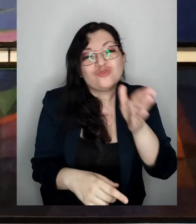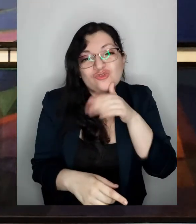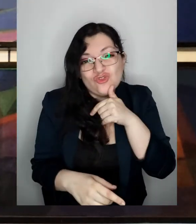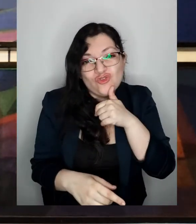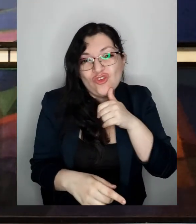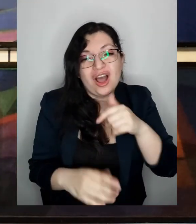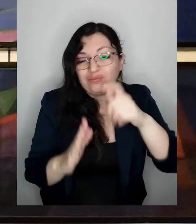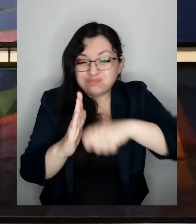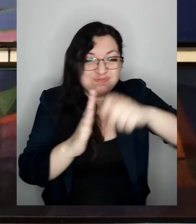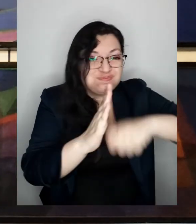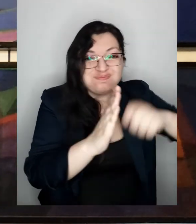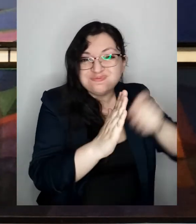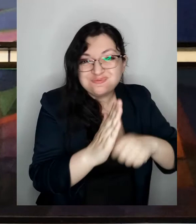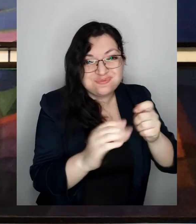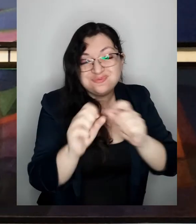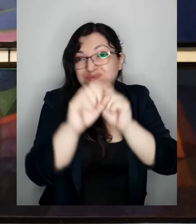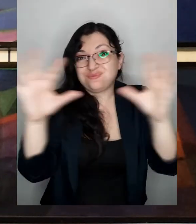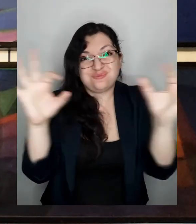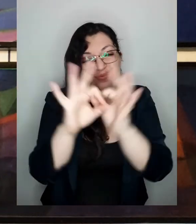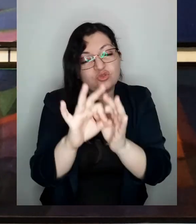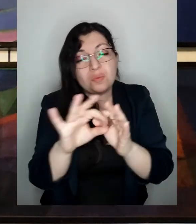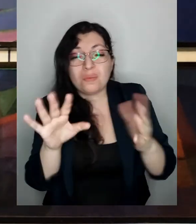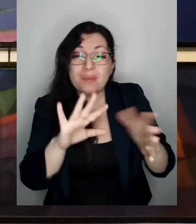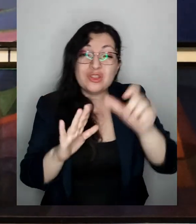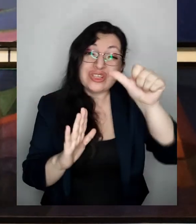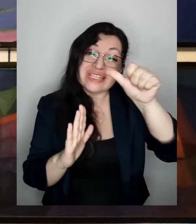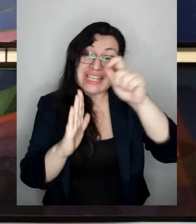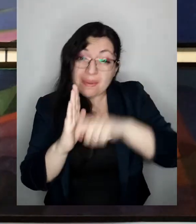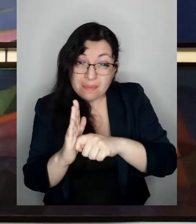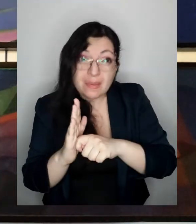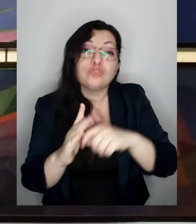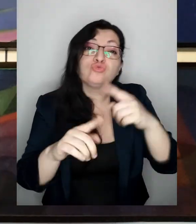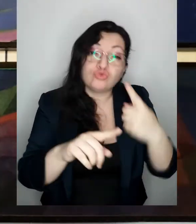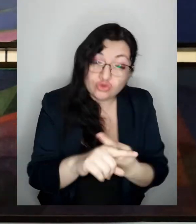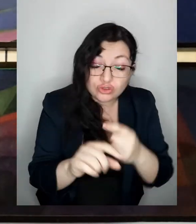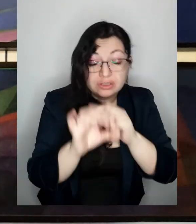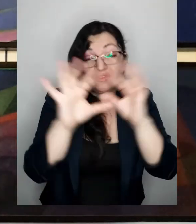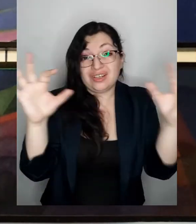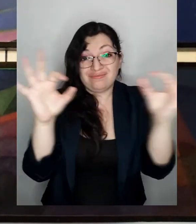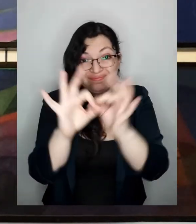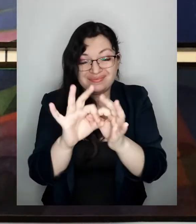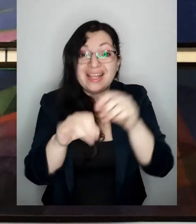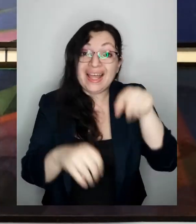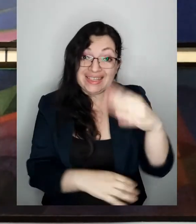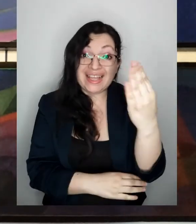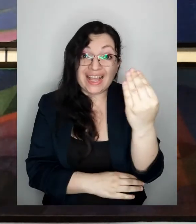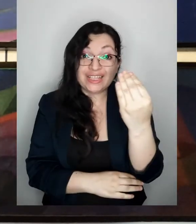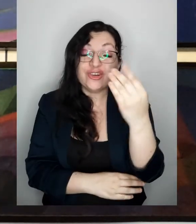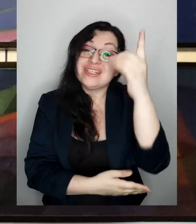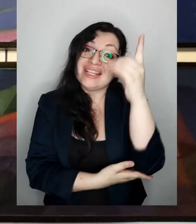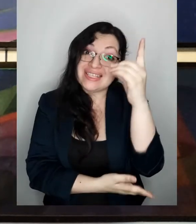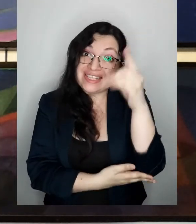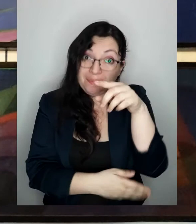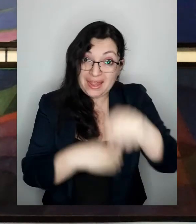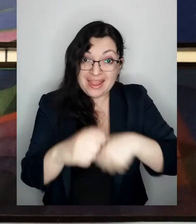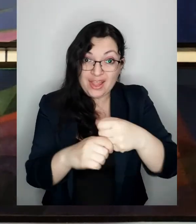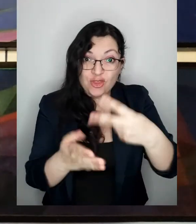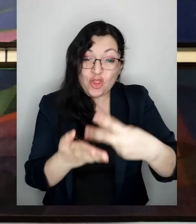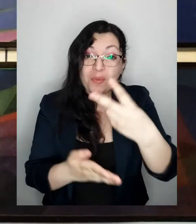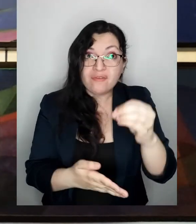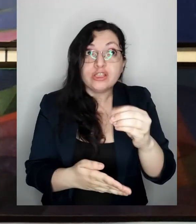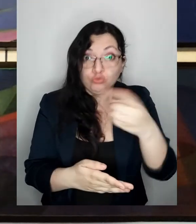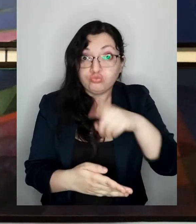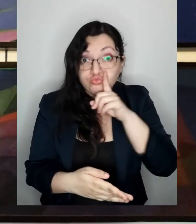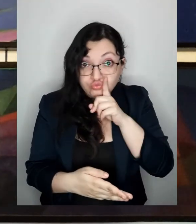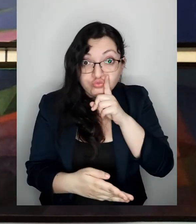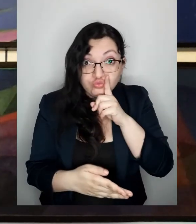meses solamente cada 6 meses aproximadamente este 14 de diciembre del 2020 tendremos un eclipse solar total